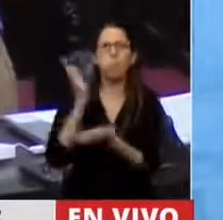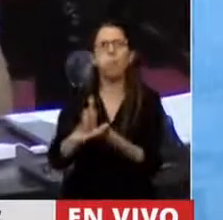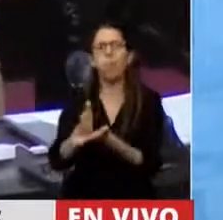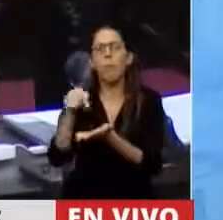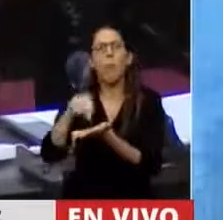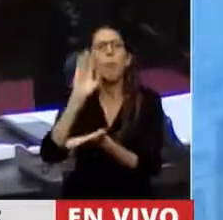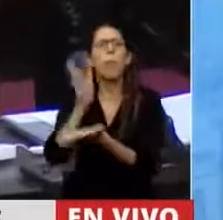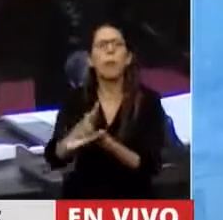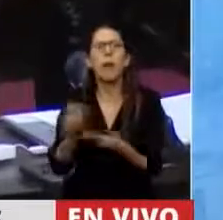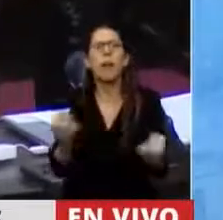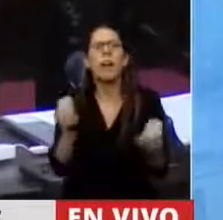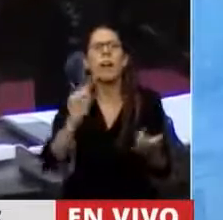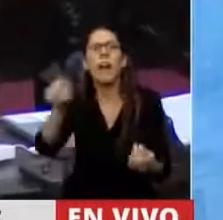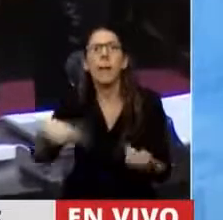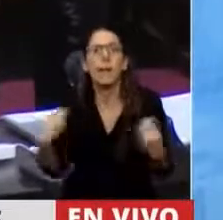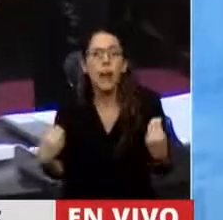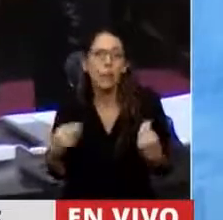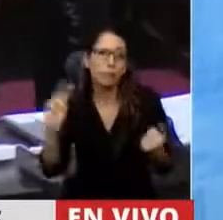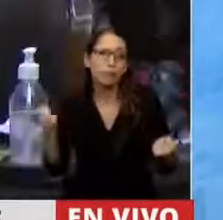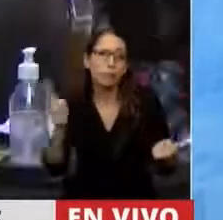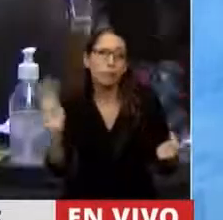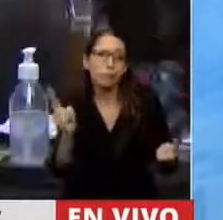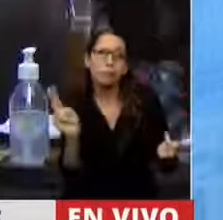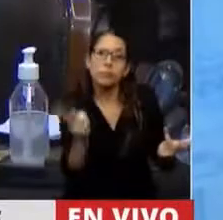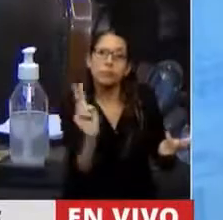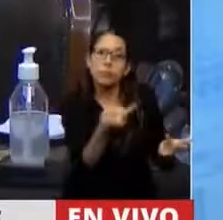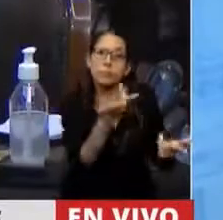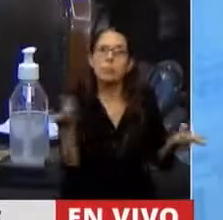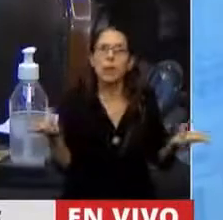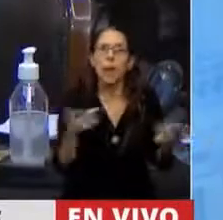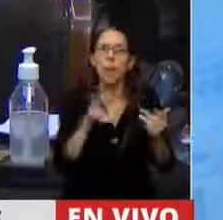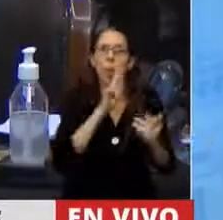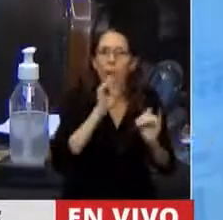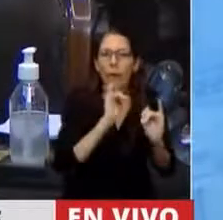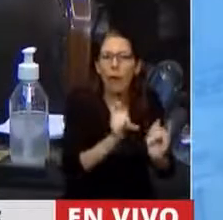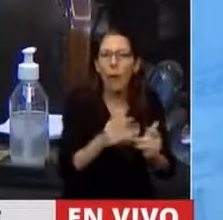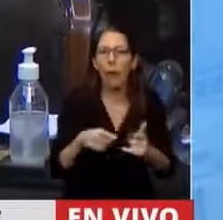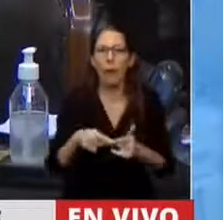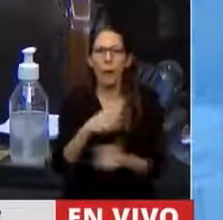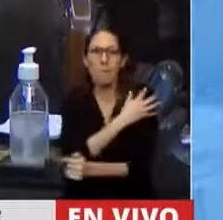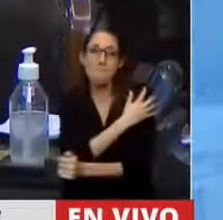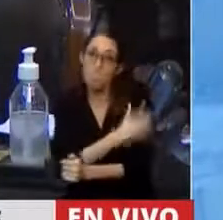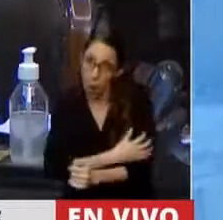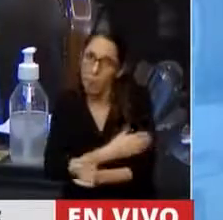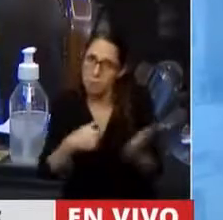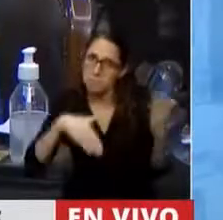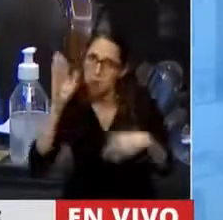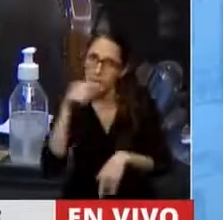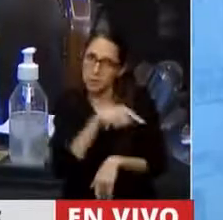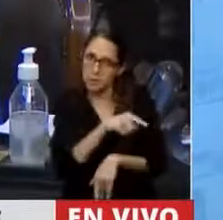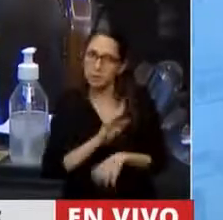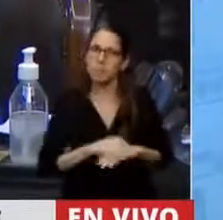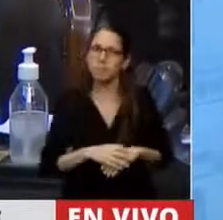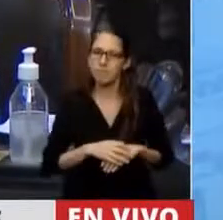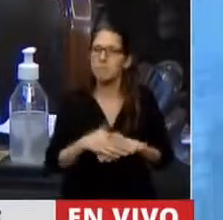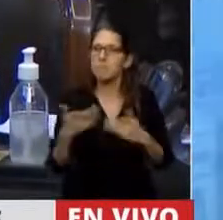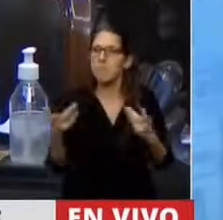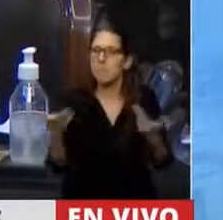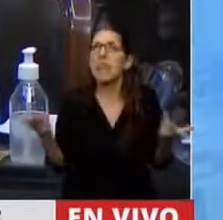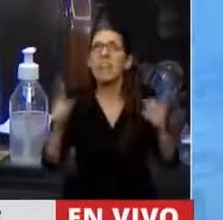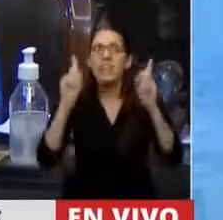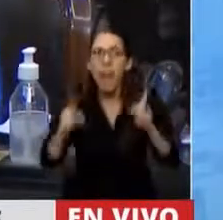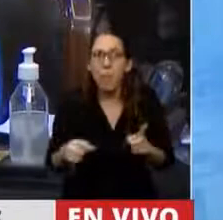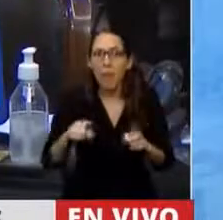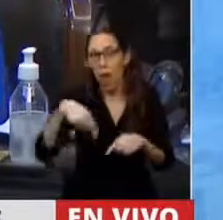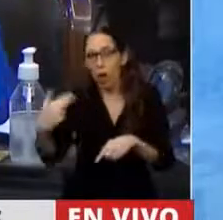que ha provocado, es la muerte de mujeres jóvenes y pobres sobre todo, incluso dejando a